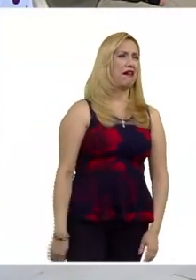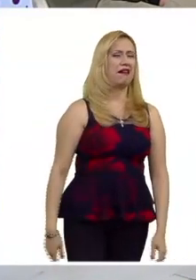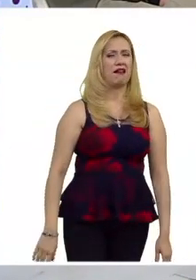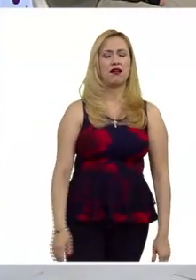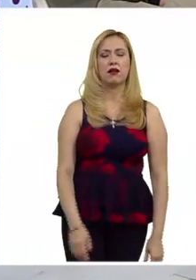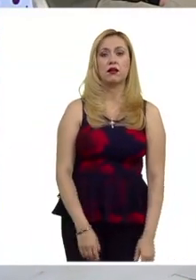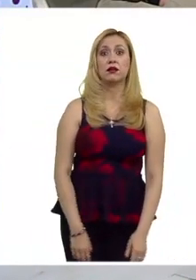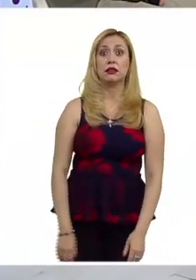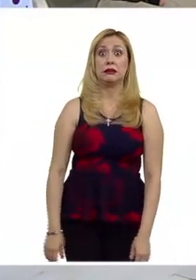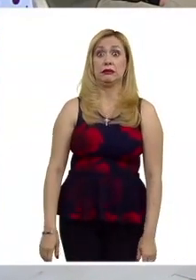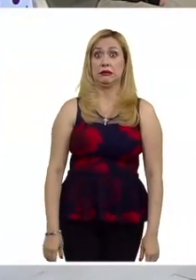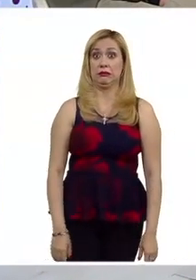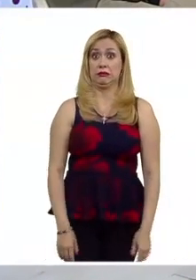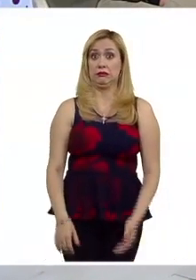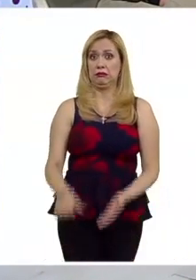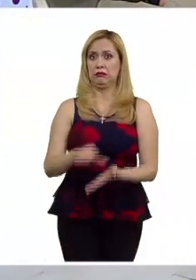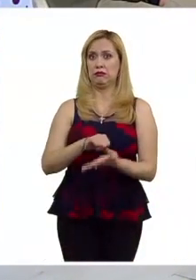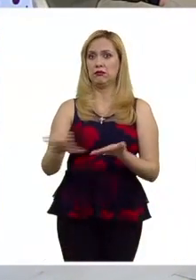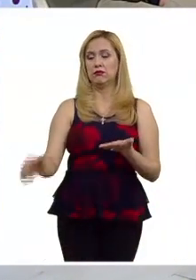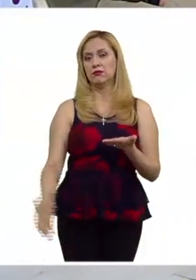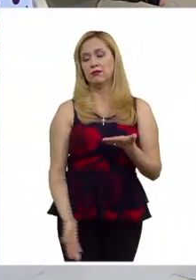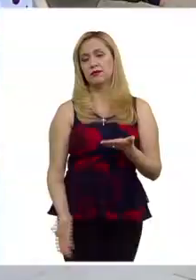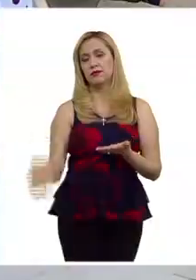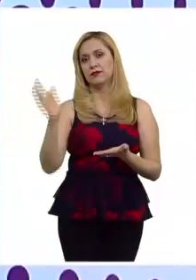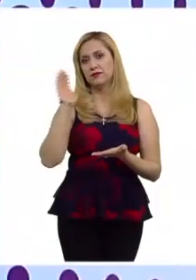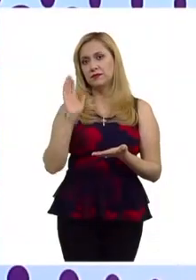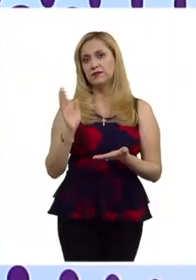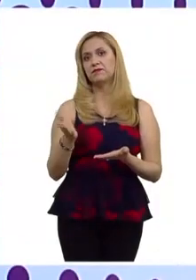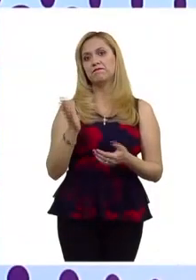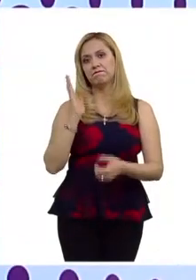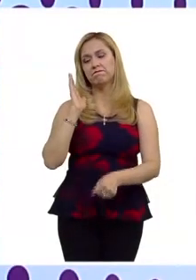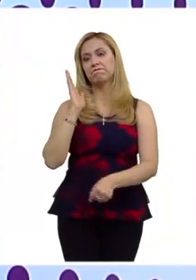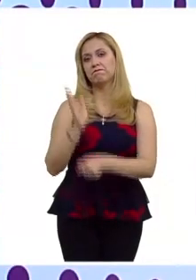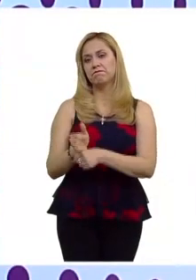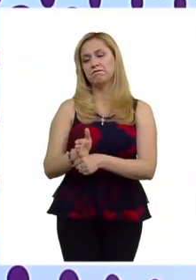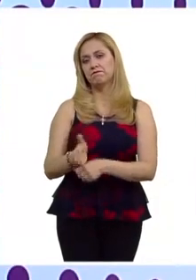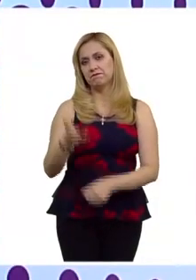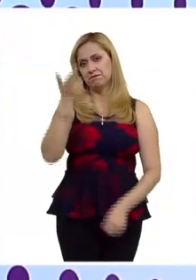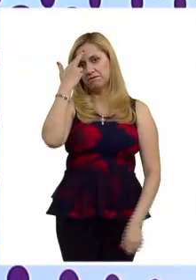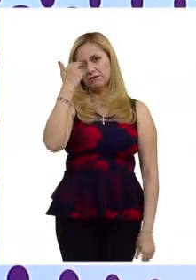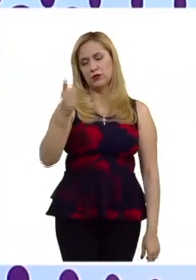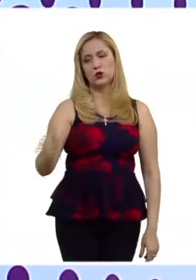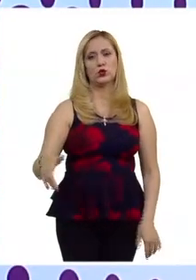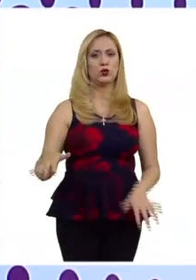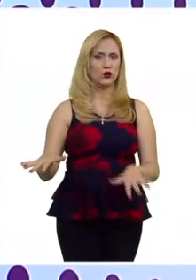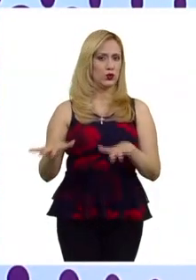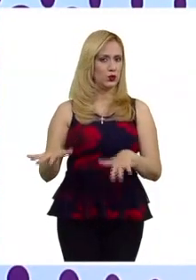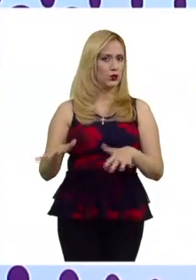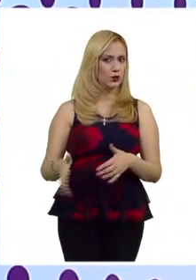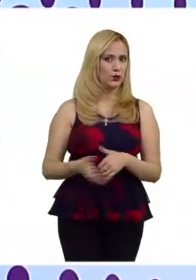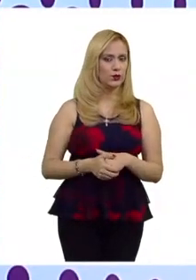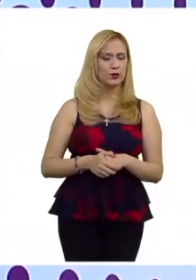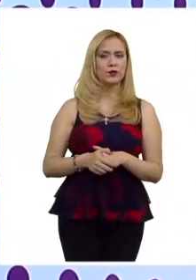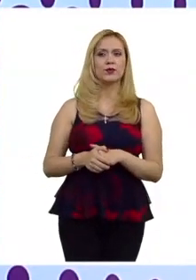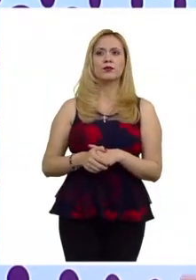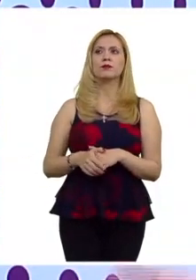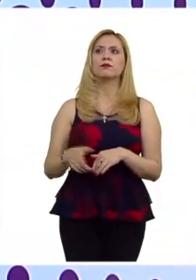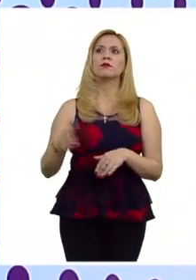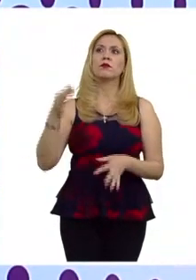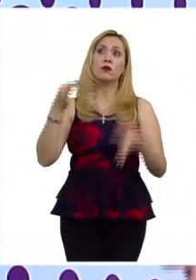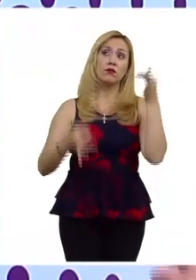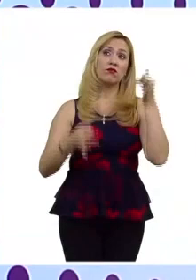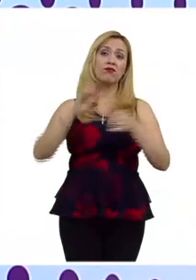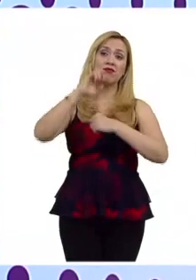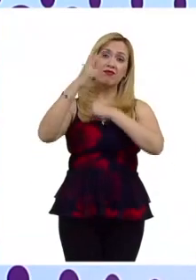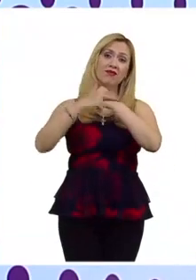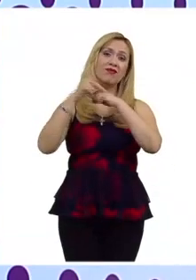terminó avalando que también era proporcional en el caso concreto como decíamos el tribunal europeo